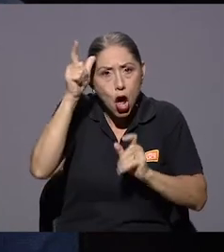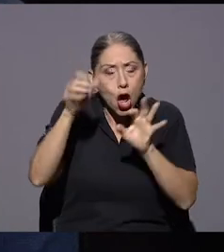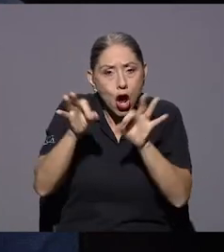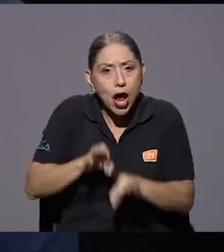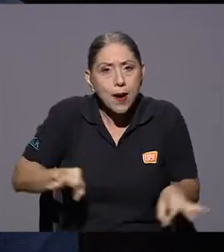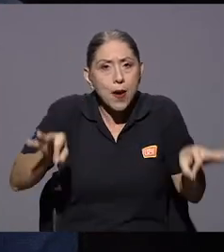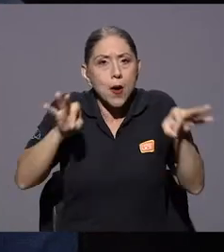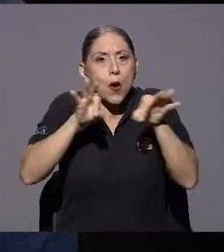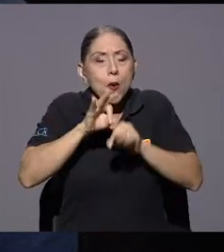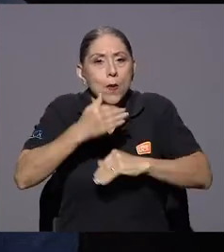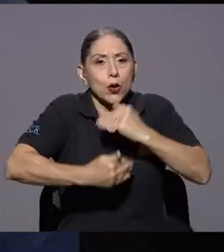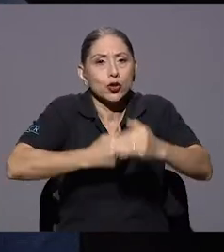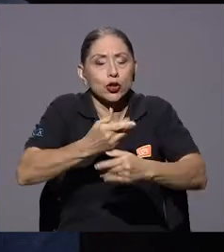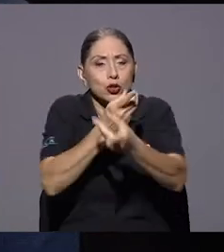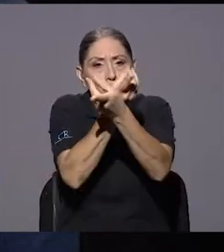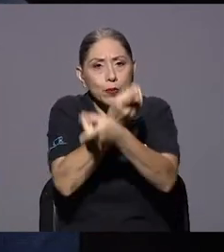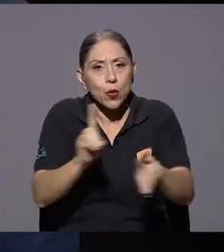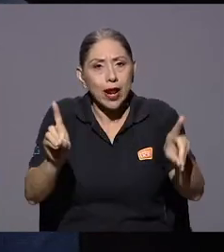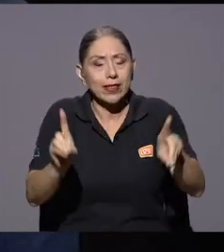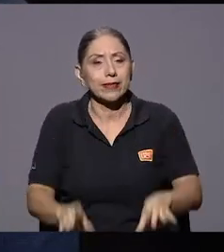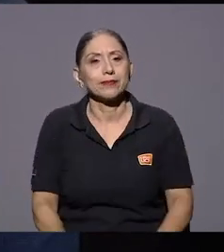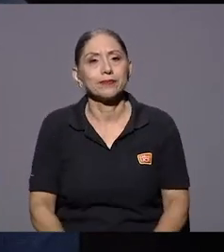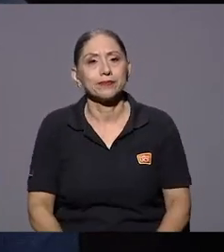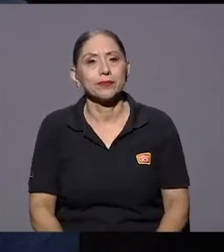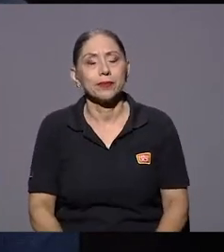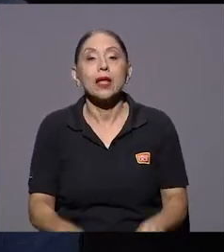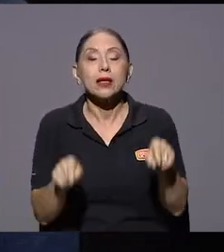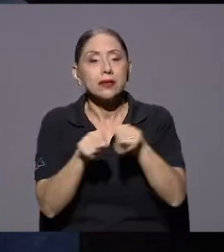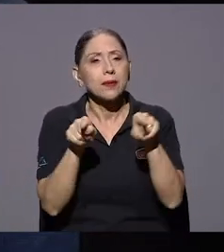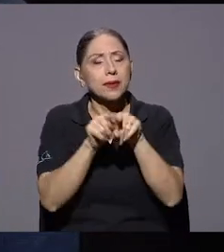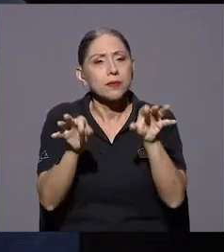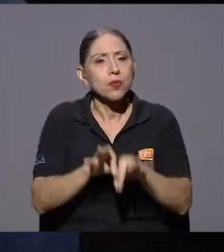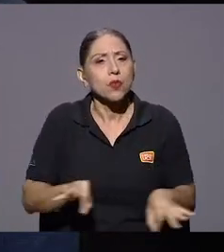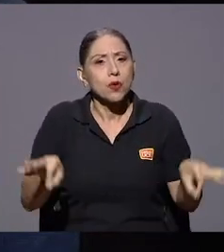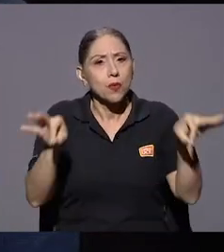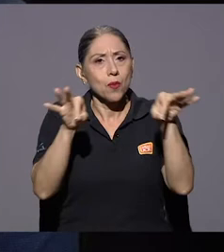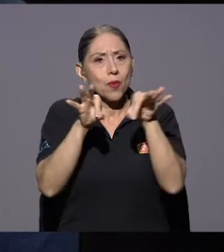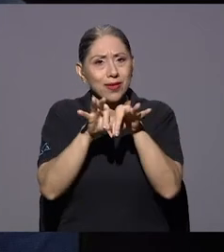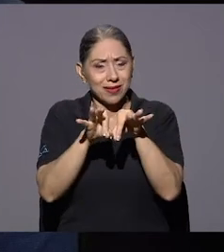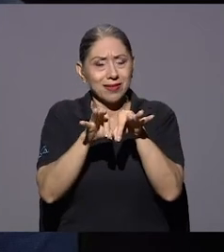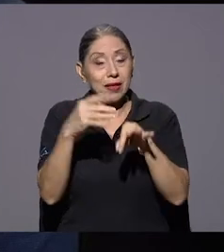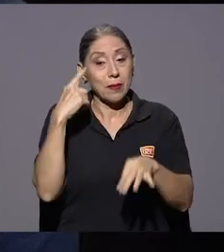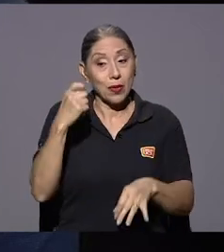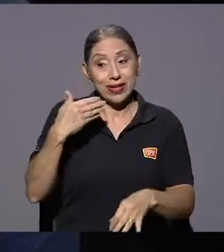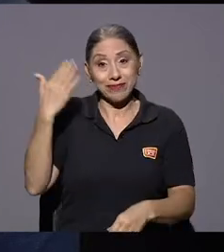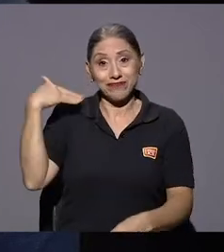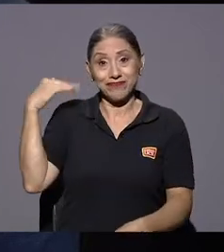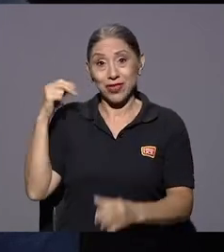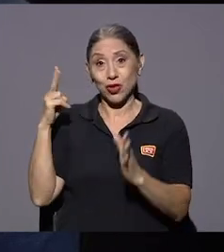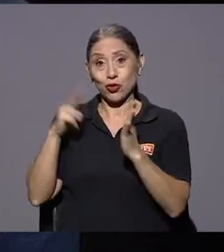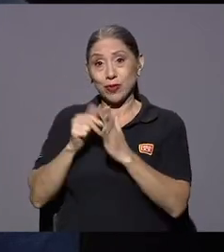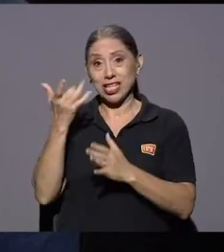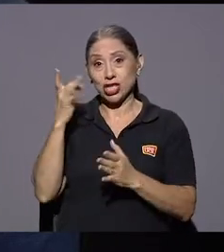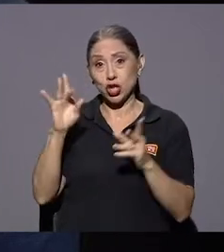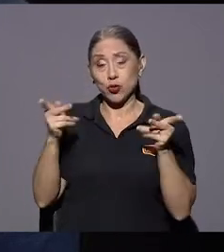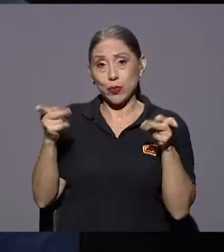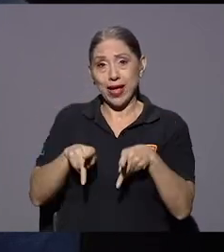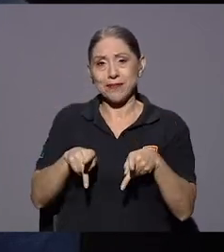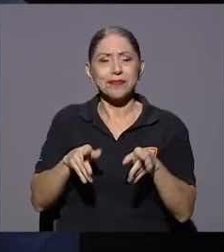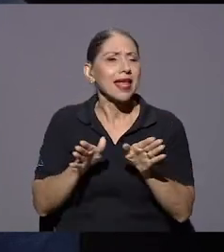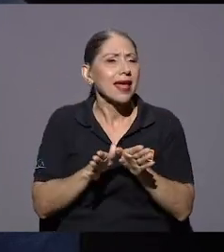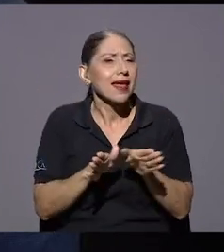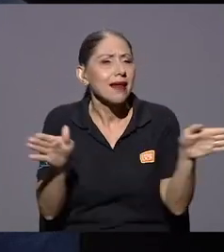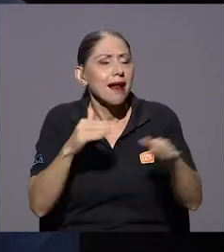proceso democrático ¿no? otra cosa por la que es muy importante es por lo que hablábamos en 2018 en general los procesos